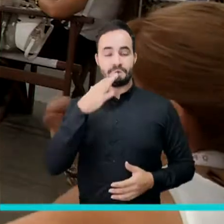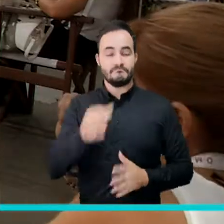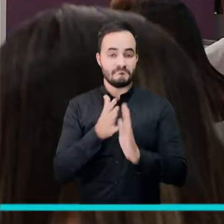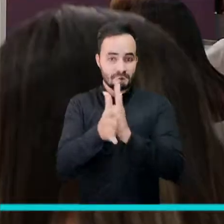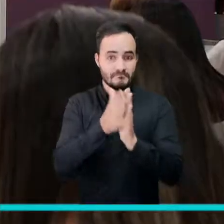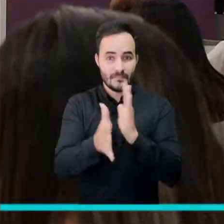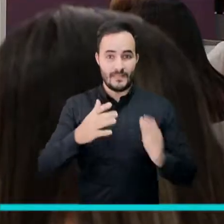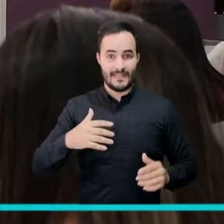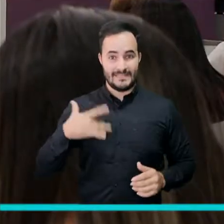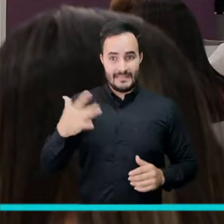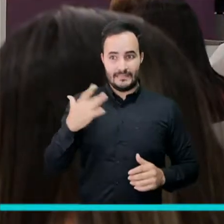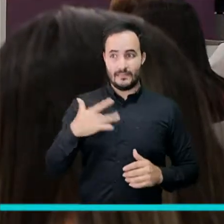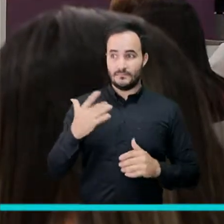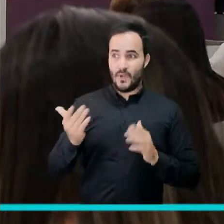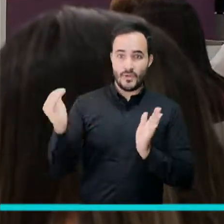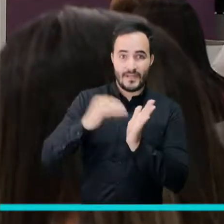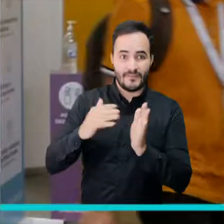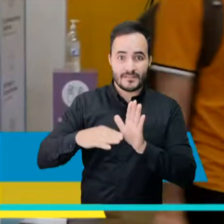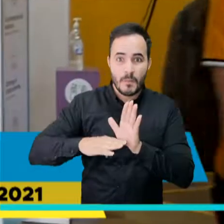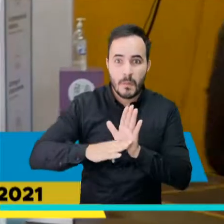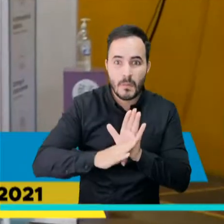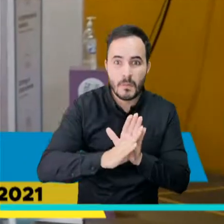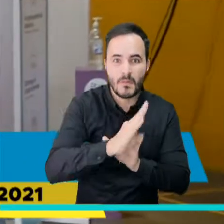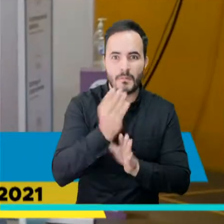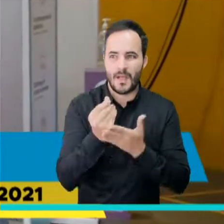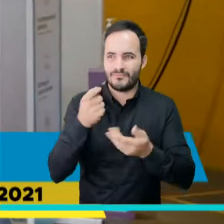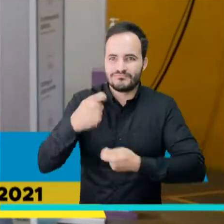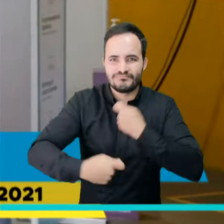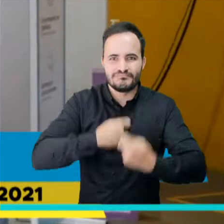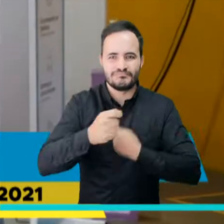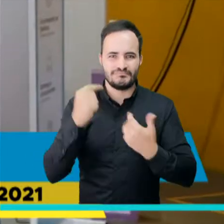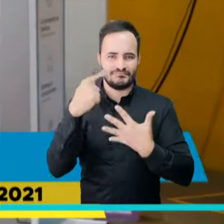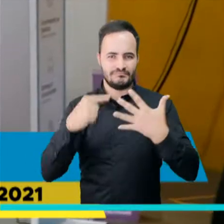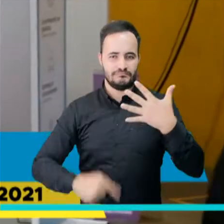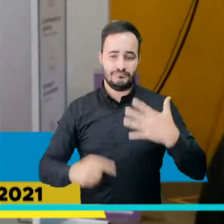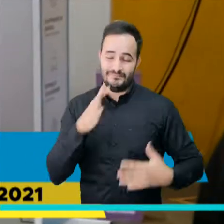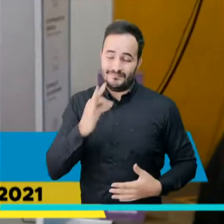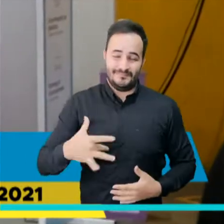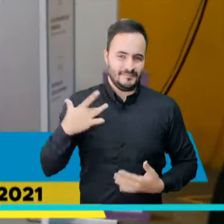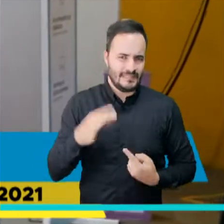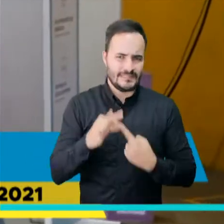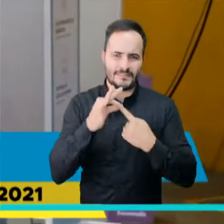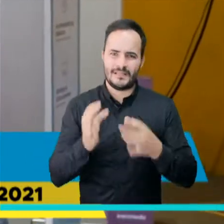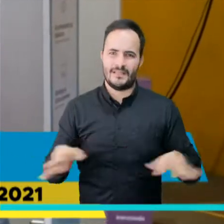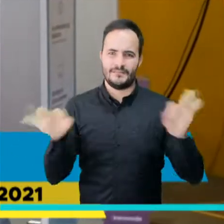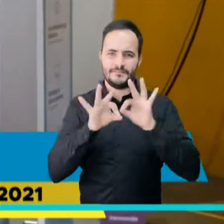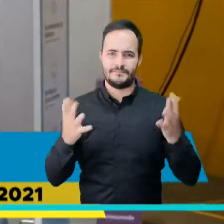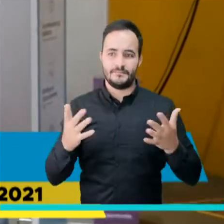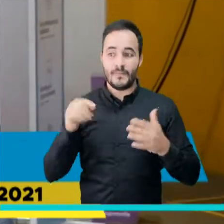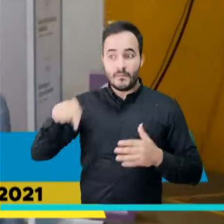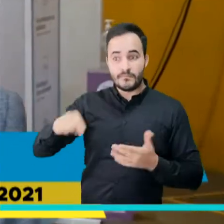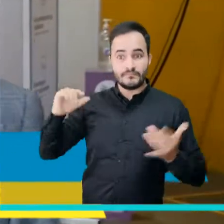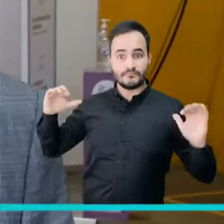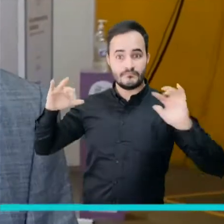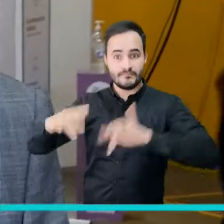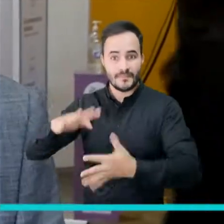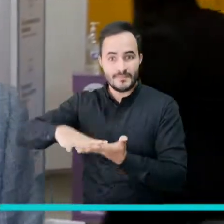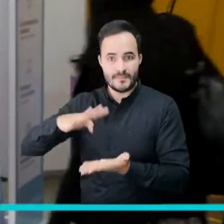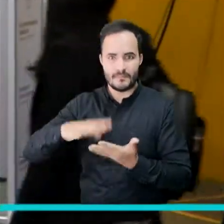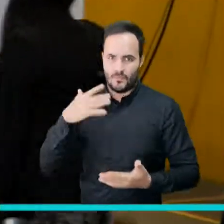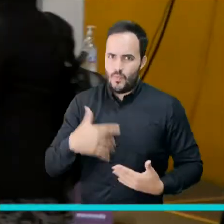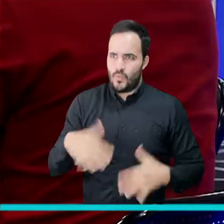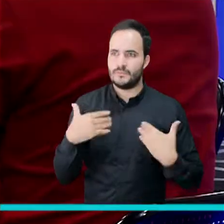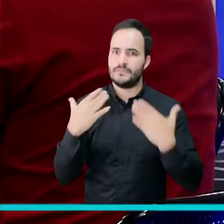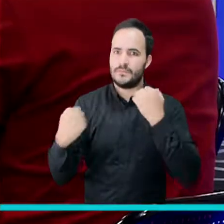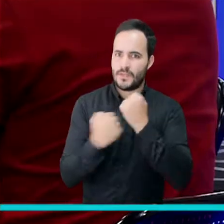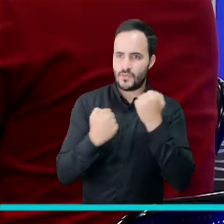Bueno, para nosotros es muy importante la reactivación en el campo textil ya que la feria nos ayuda mucho en el tema